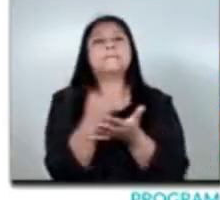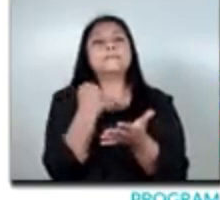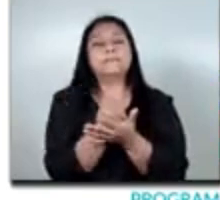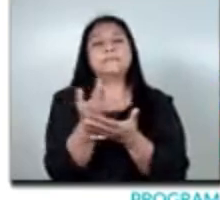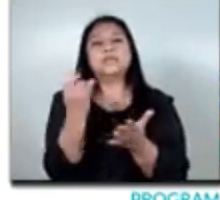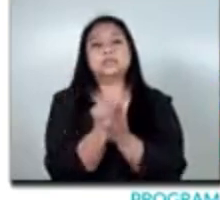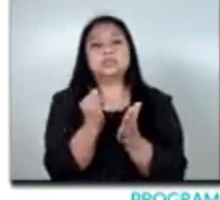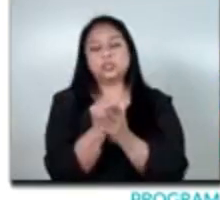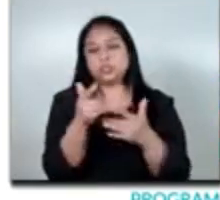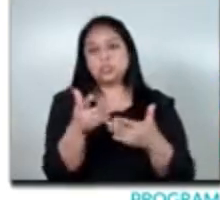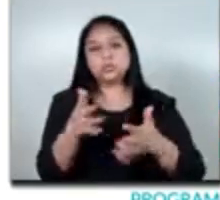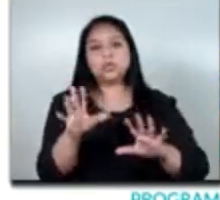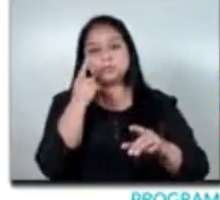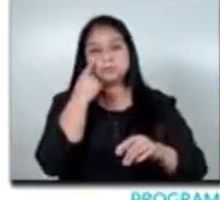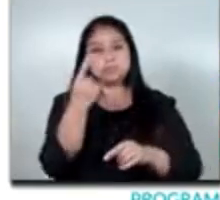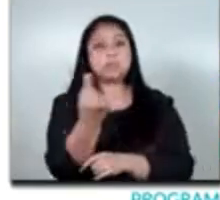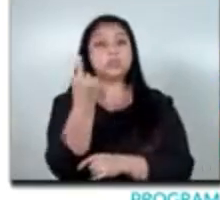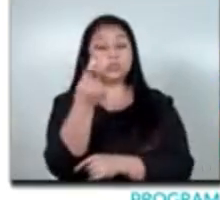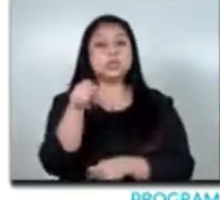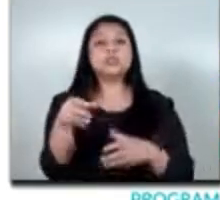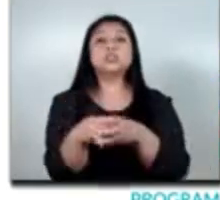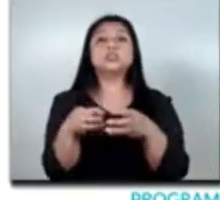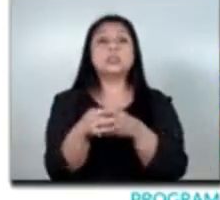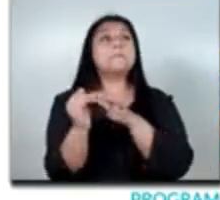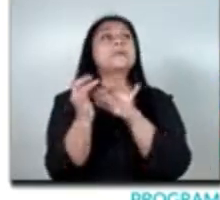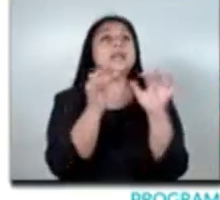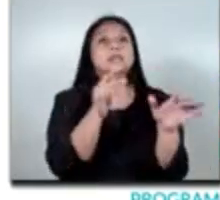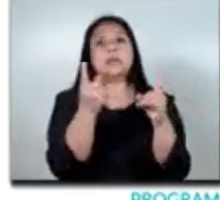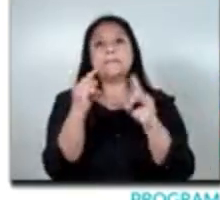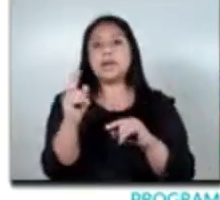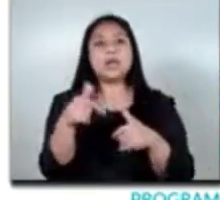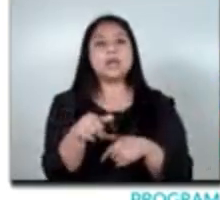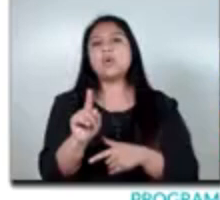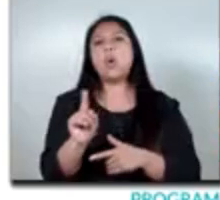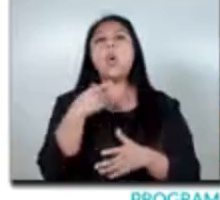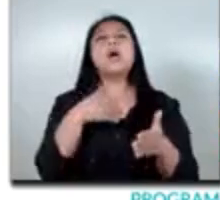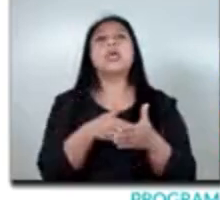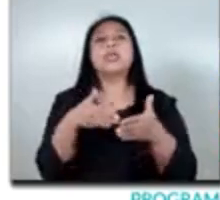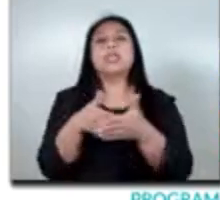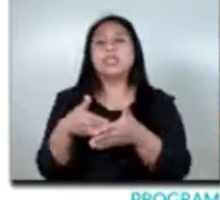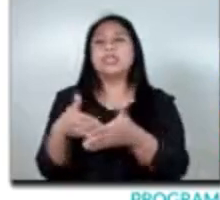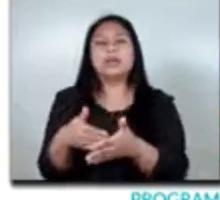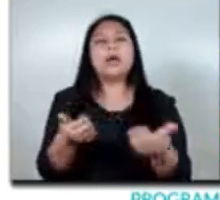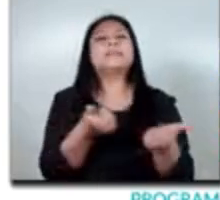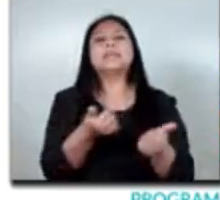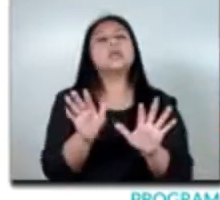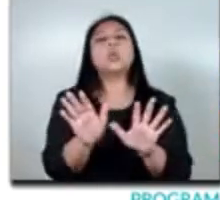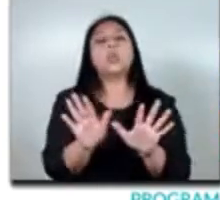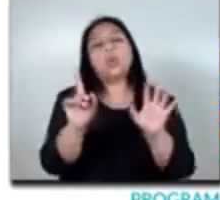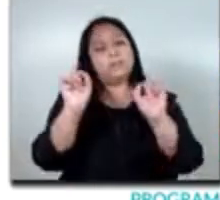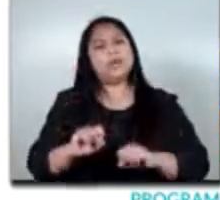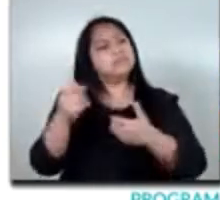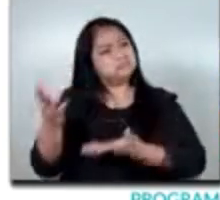y en el cual le da prioridad a estos grupos de migrantes a efecto de que no fuera por un obstáculo administrativo que pudieran interrumpir